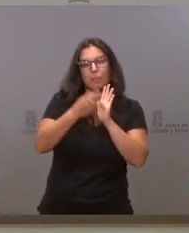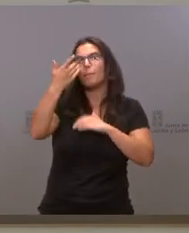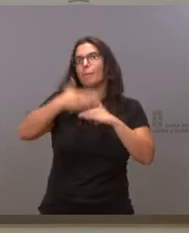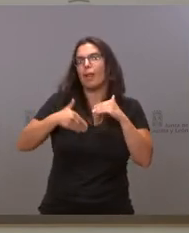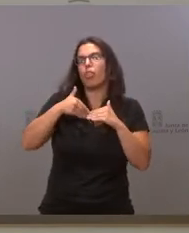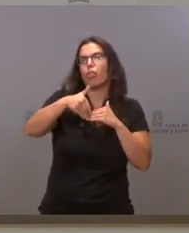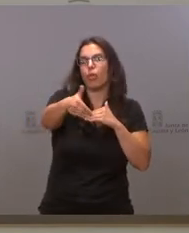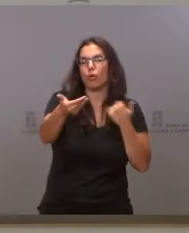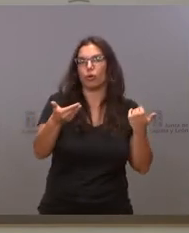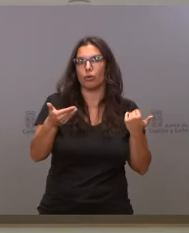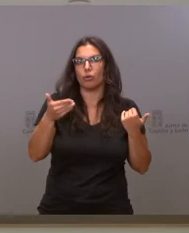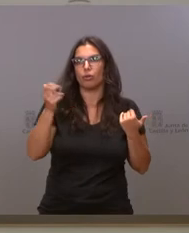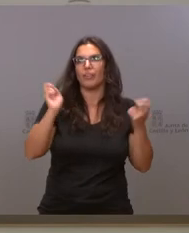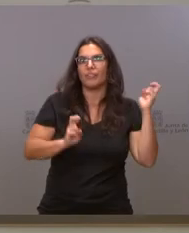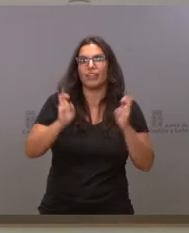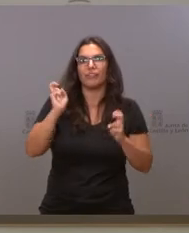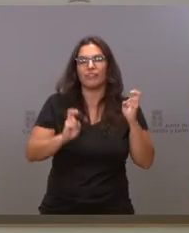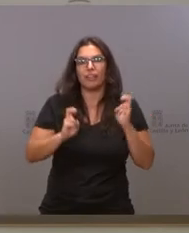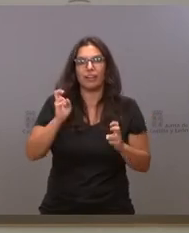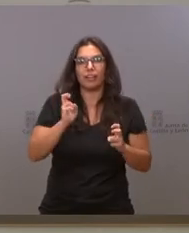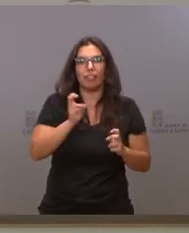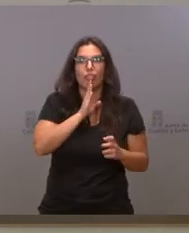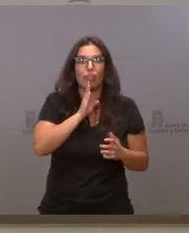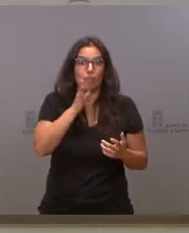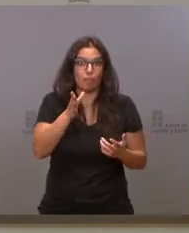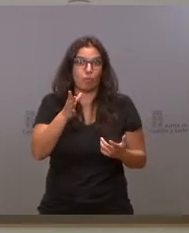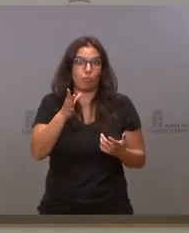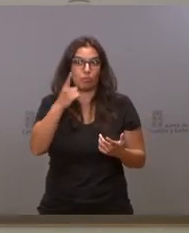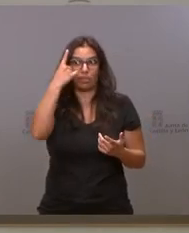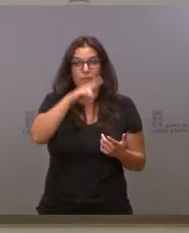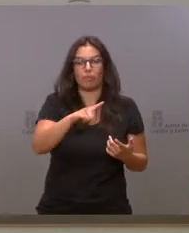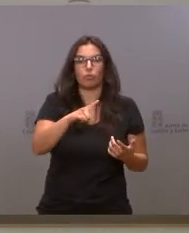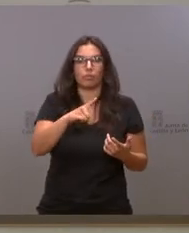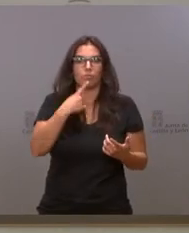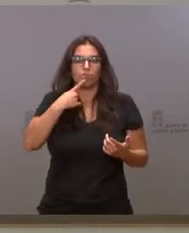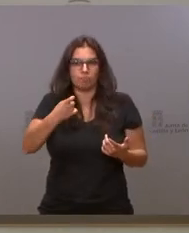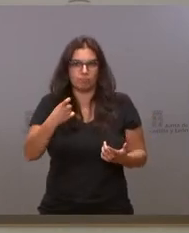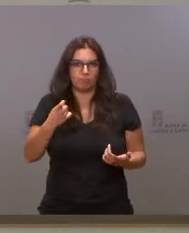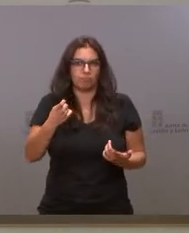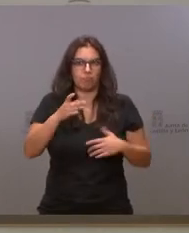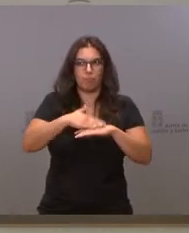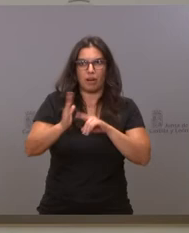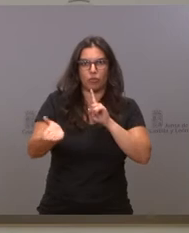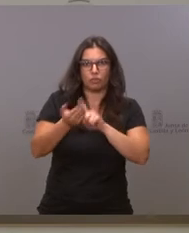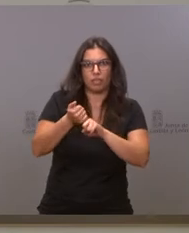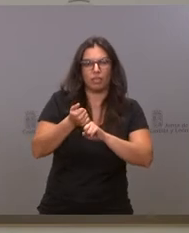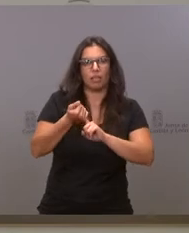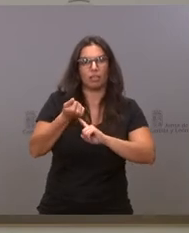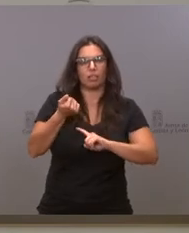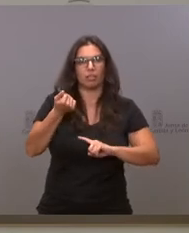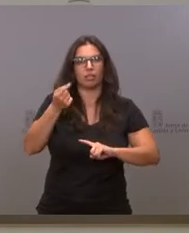tiempo y de dónde irían a salir todas las dificultades que hay por las limitaciones incluso de formación